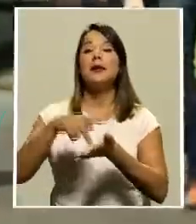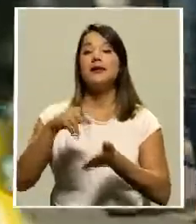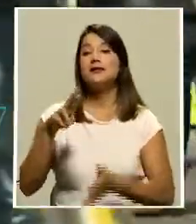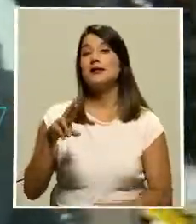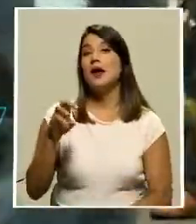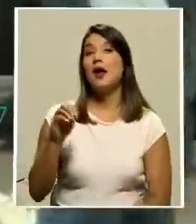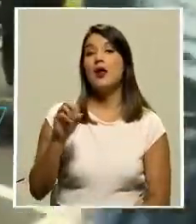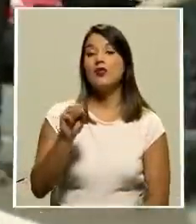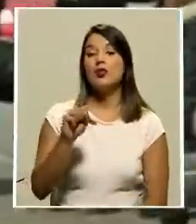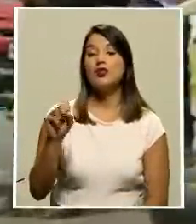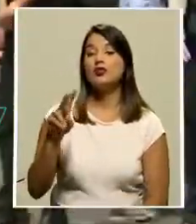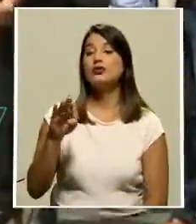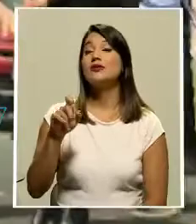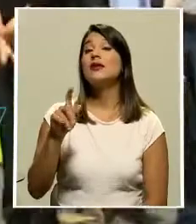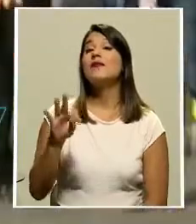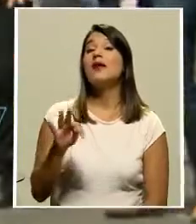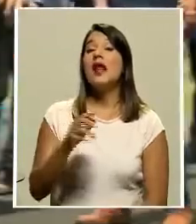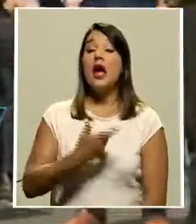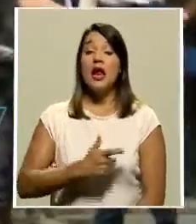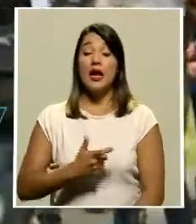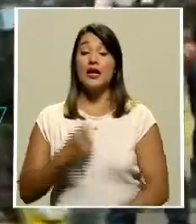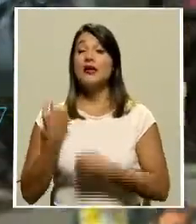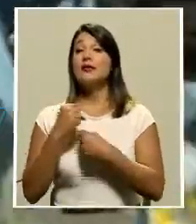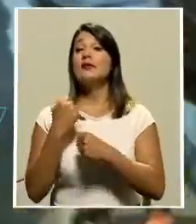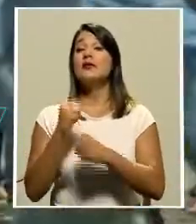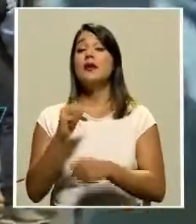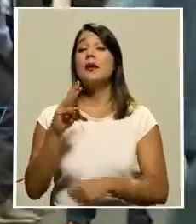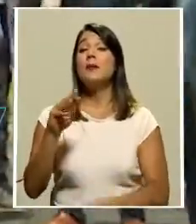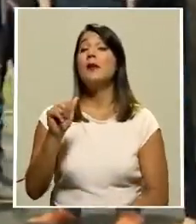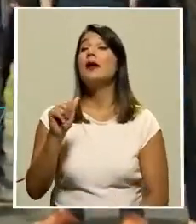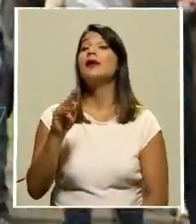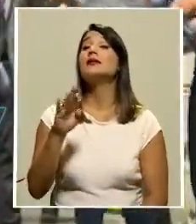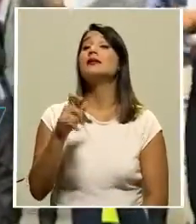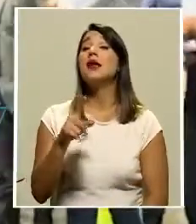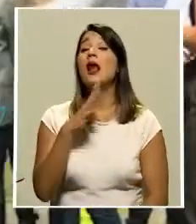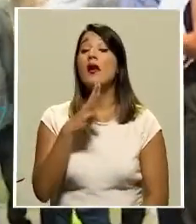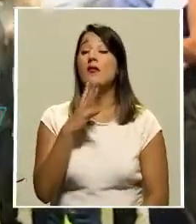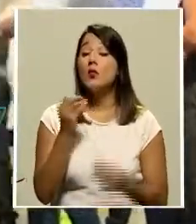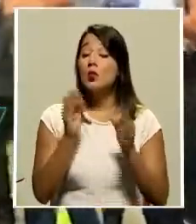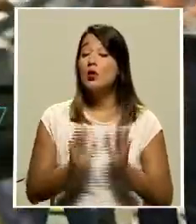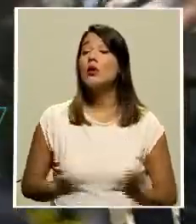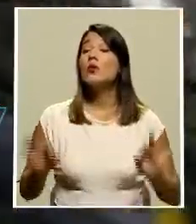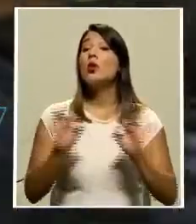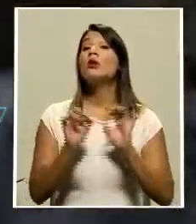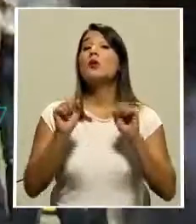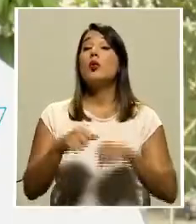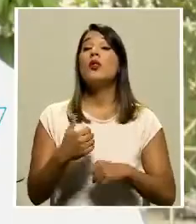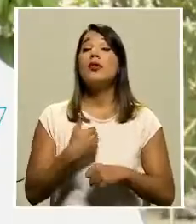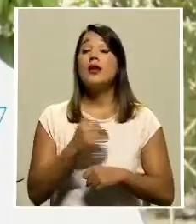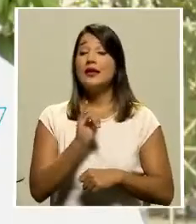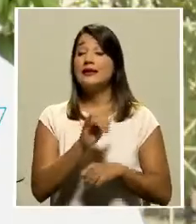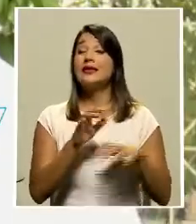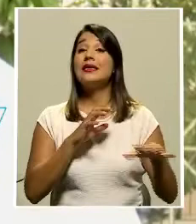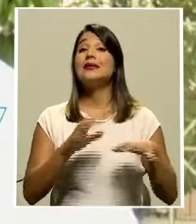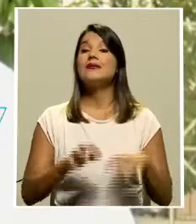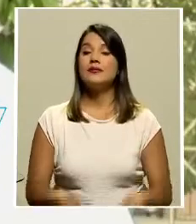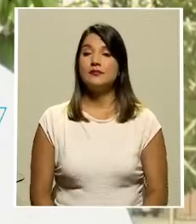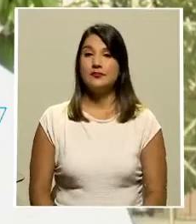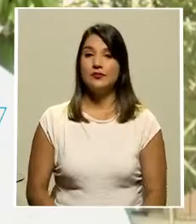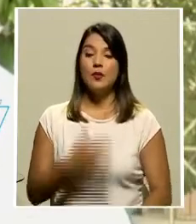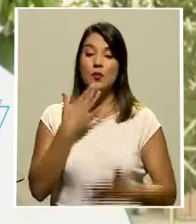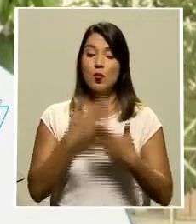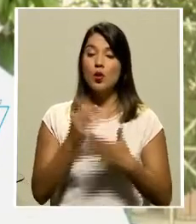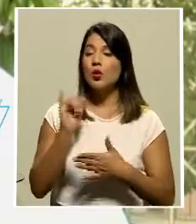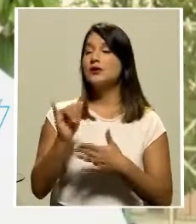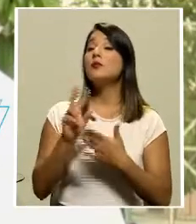el alcalde de montes de oca Marcel Soler habló sobre la importancia de contar con estos espacios bueno este proyecto